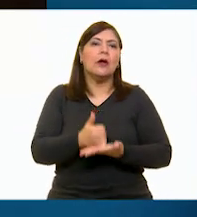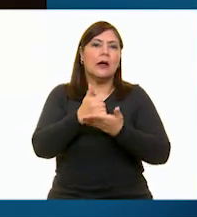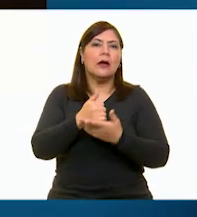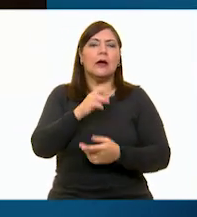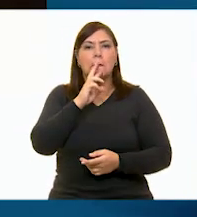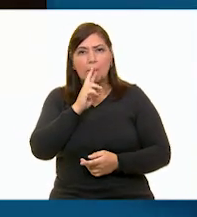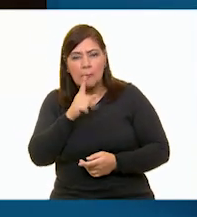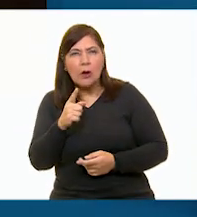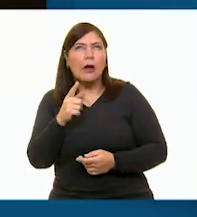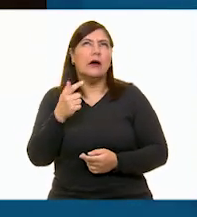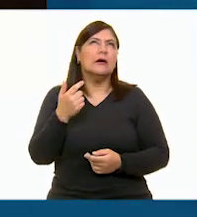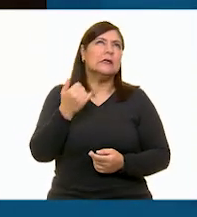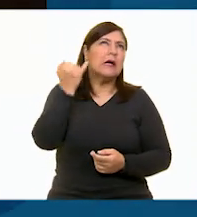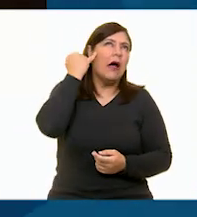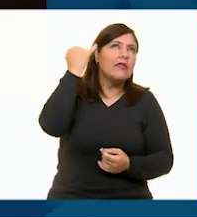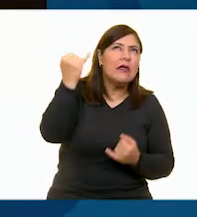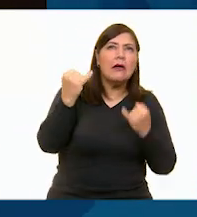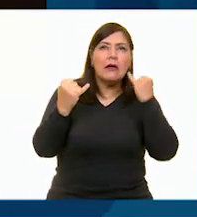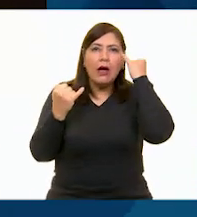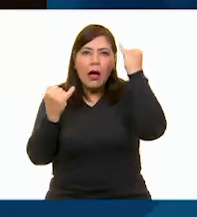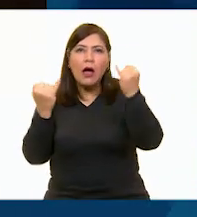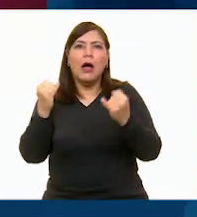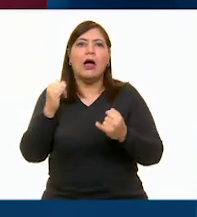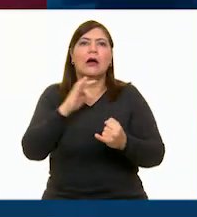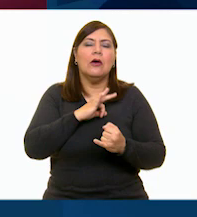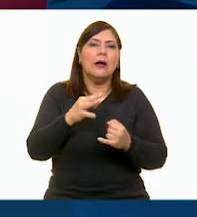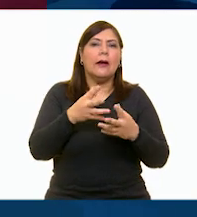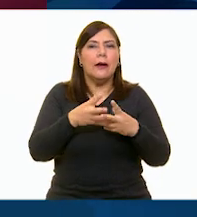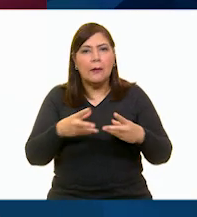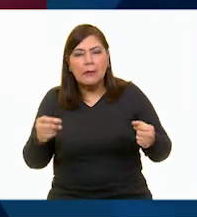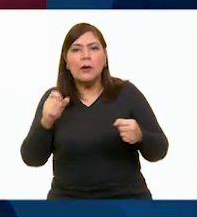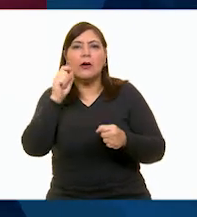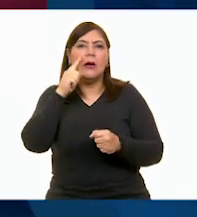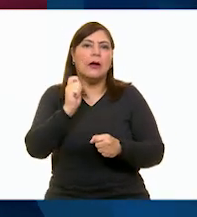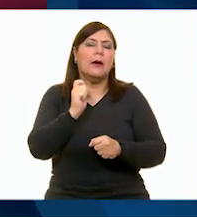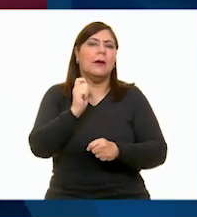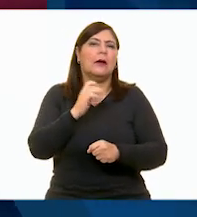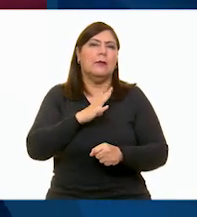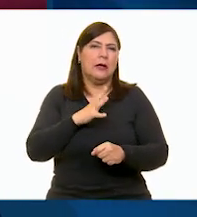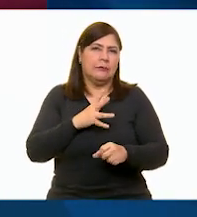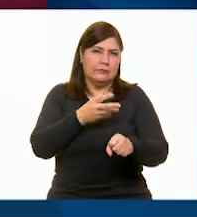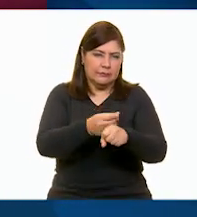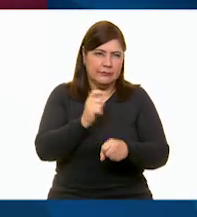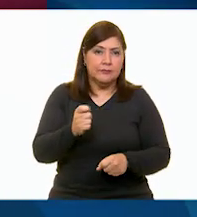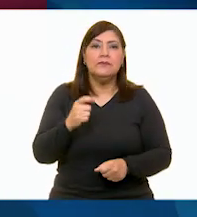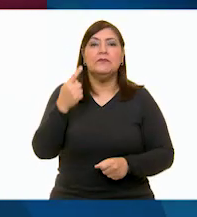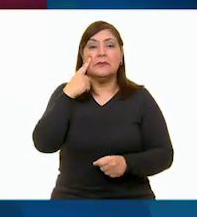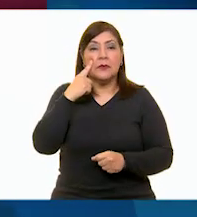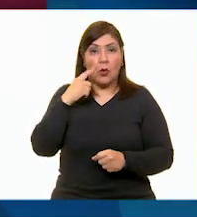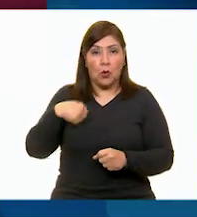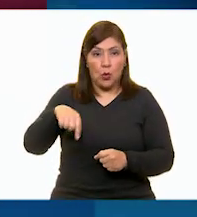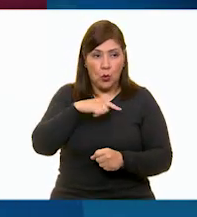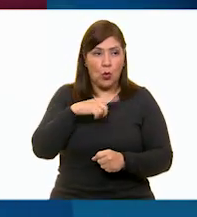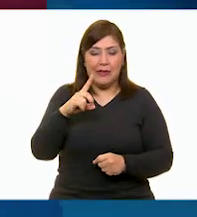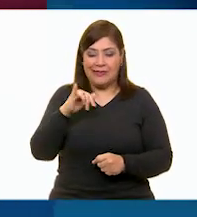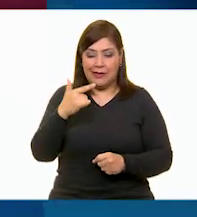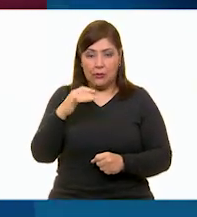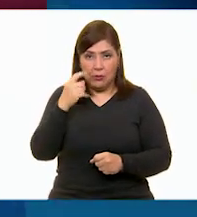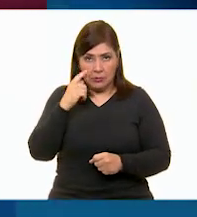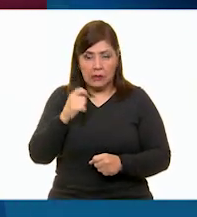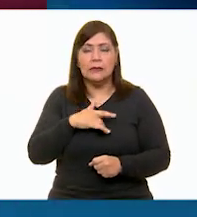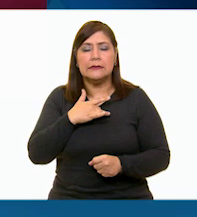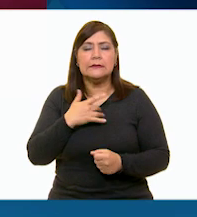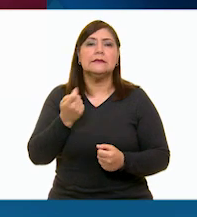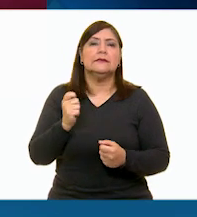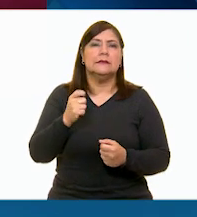ideas, decisiones y soluciones. Hola, mi nombre es Diego. Tener que llegar a un punto en común en donde todos tienen que estar de